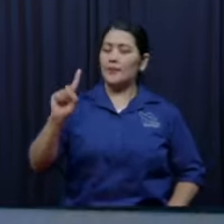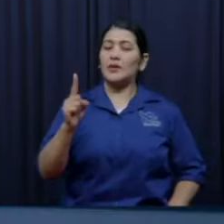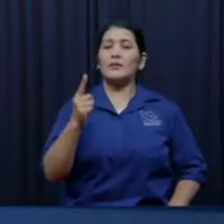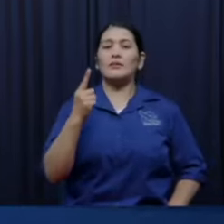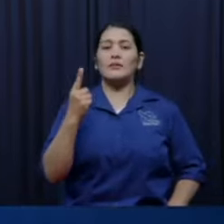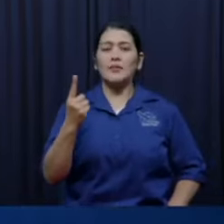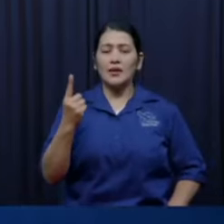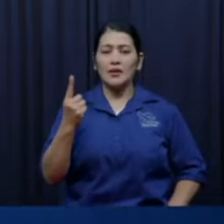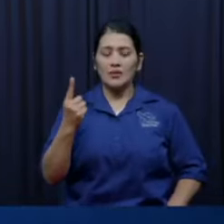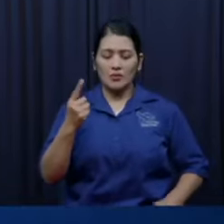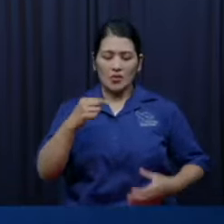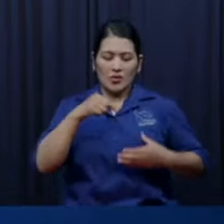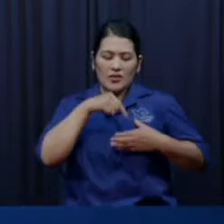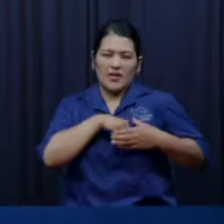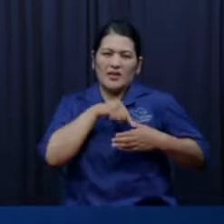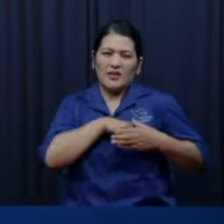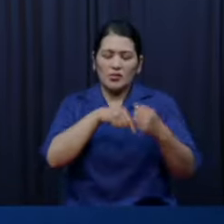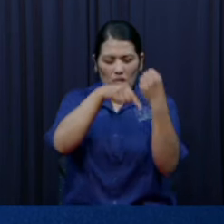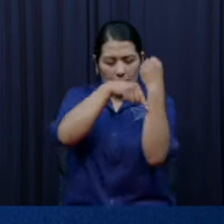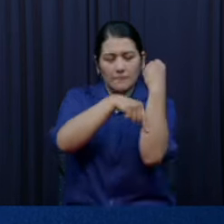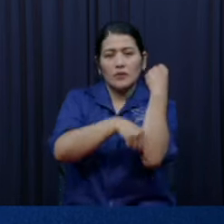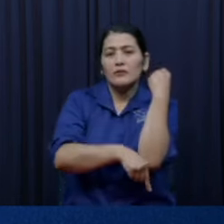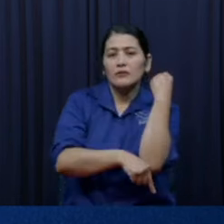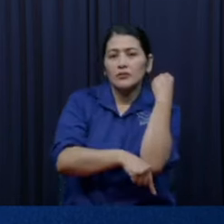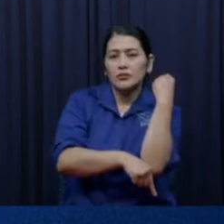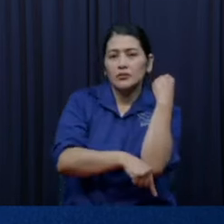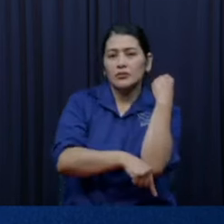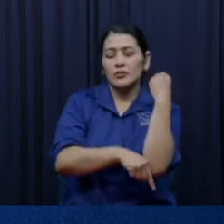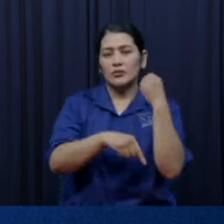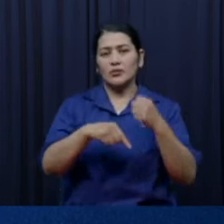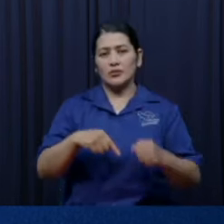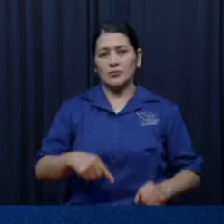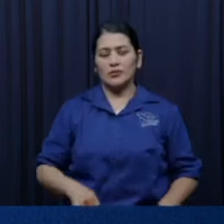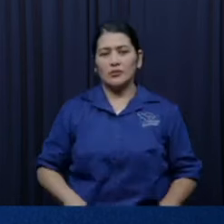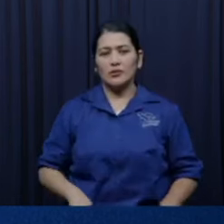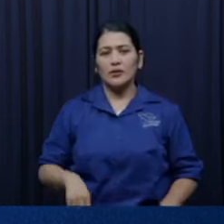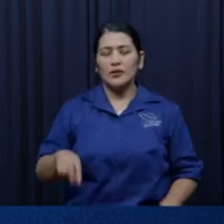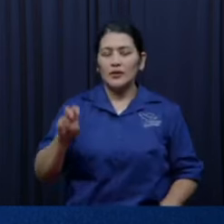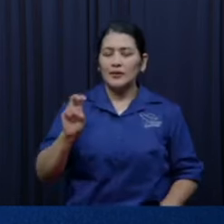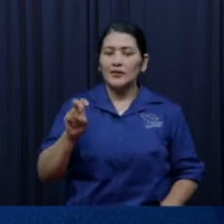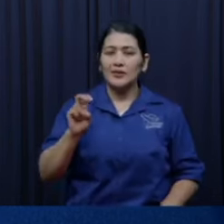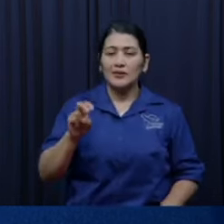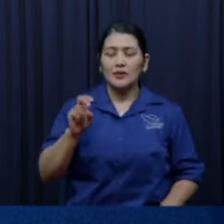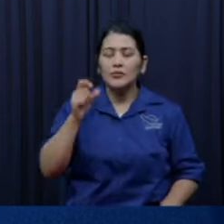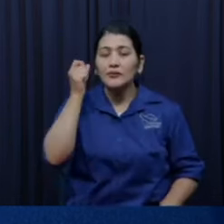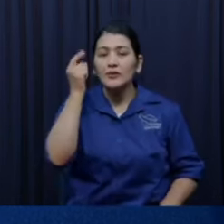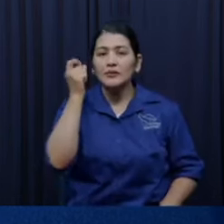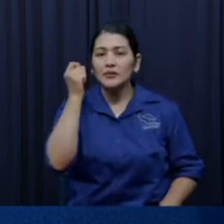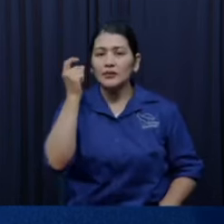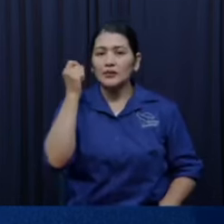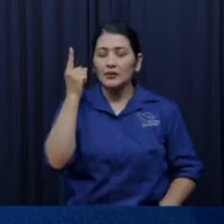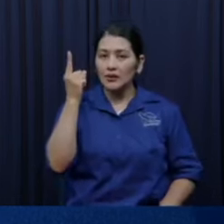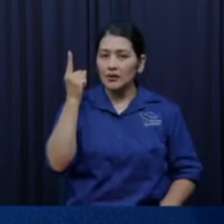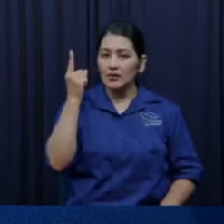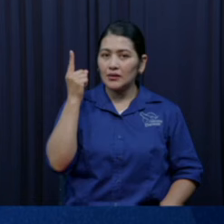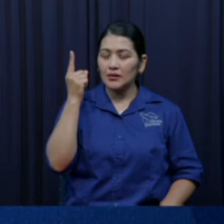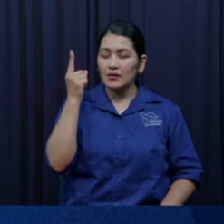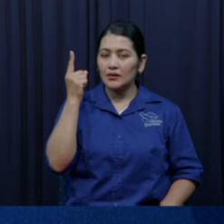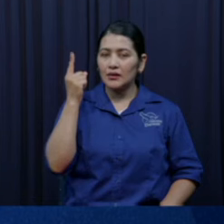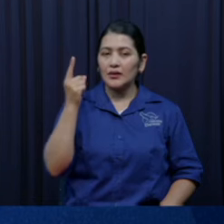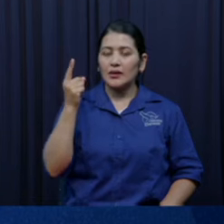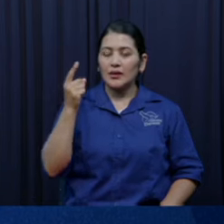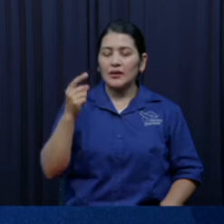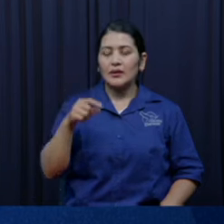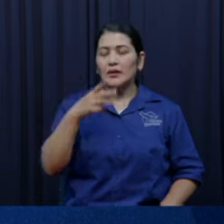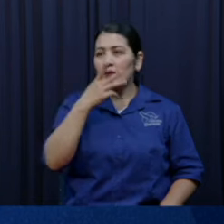era tratar de convencer humanamente, cerebralmente para las cosas del alma y eso no es el